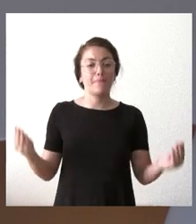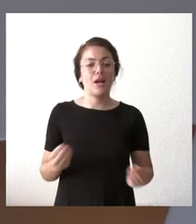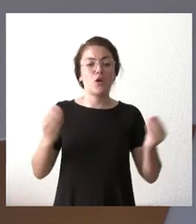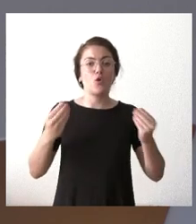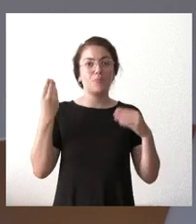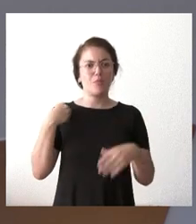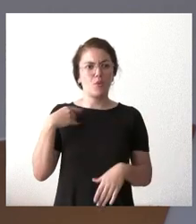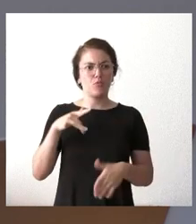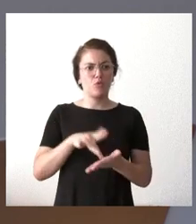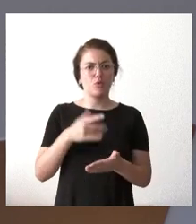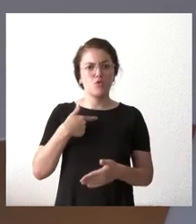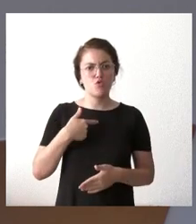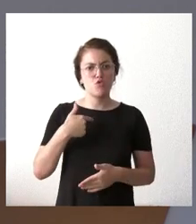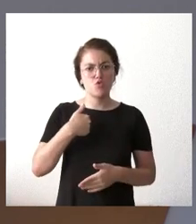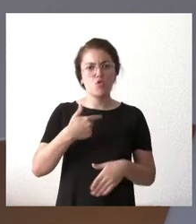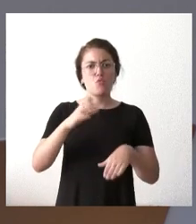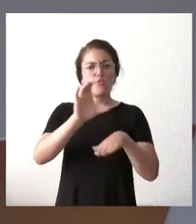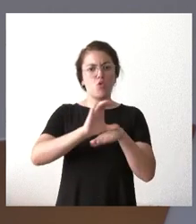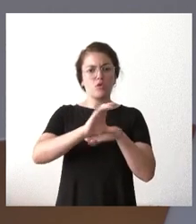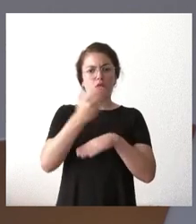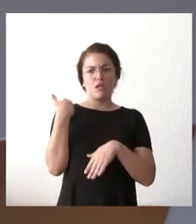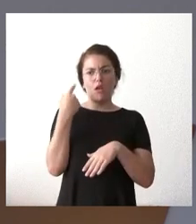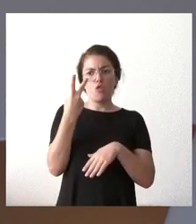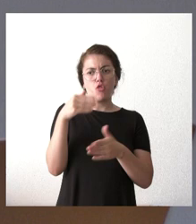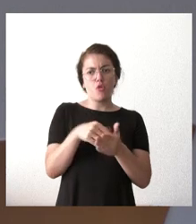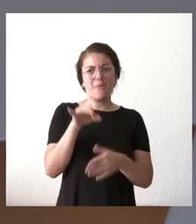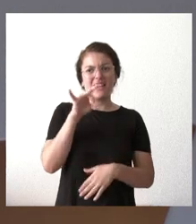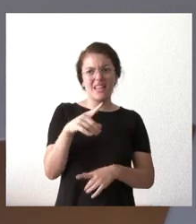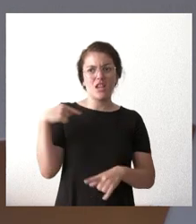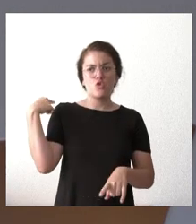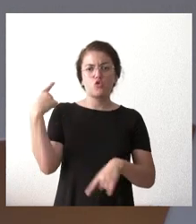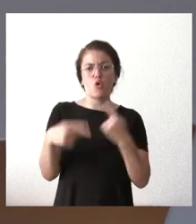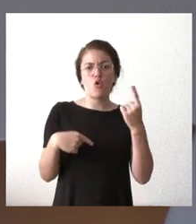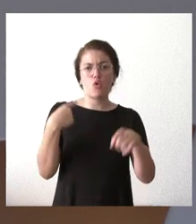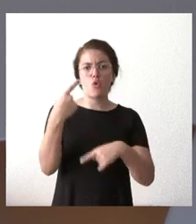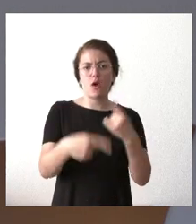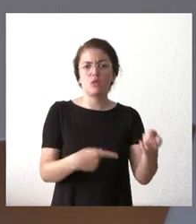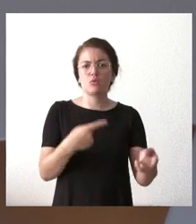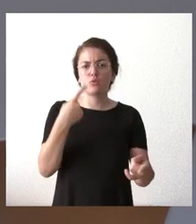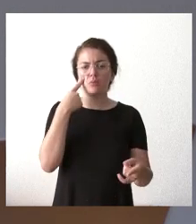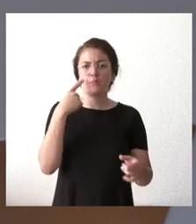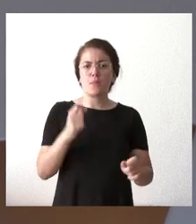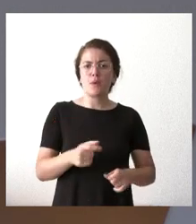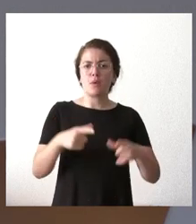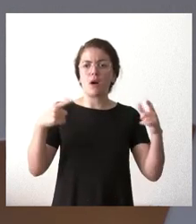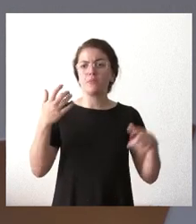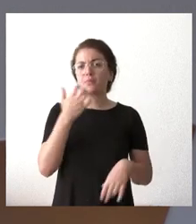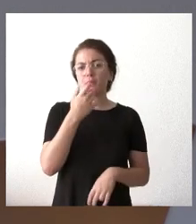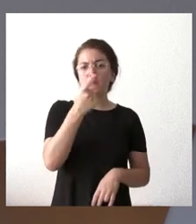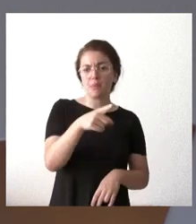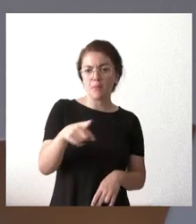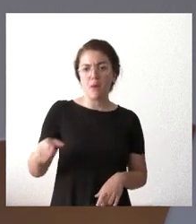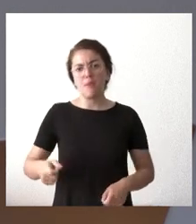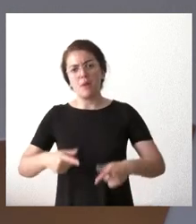estoy en la consejería de esta responsabilidad desde el año 2015 todos los años se han ido incrementando los meses de trabajo los medios técnicos